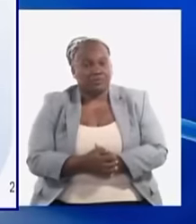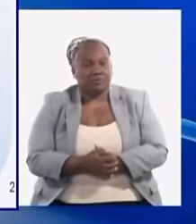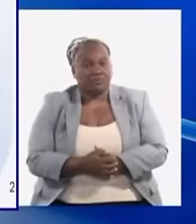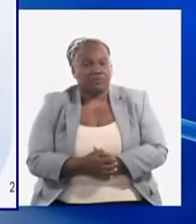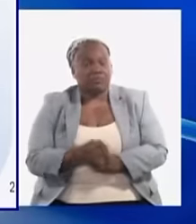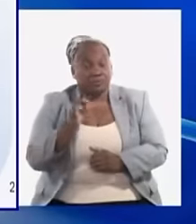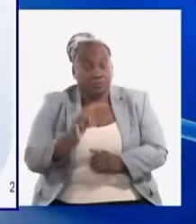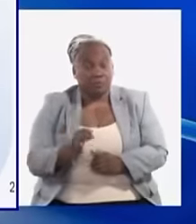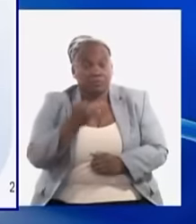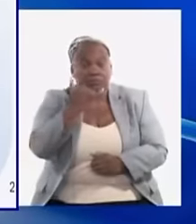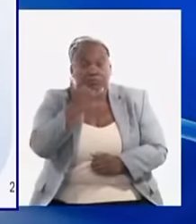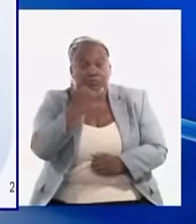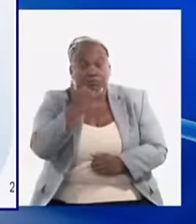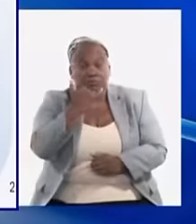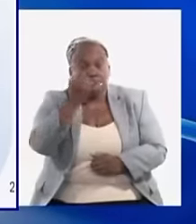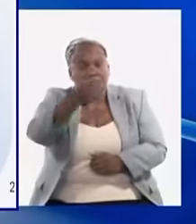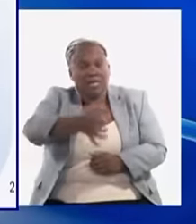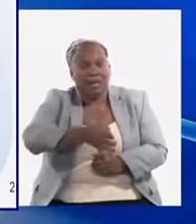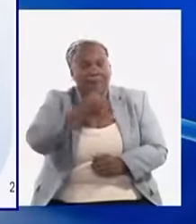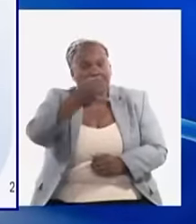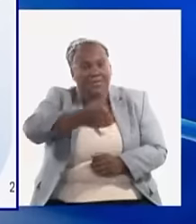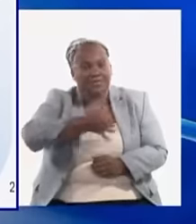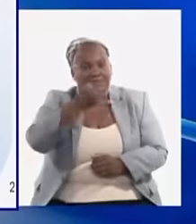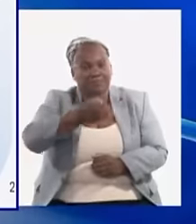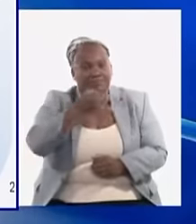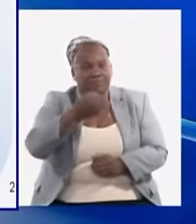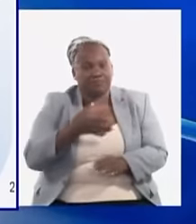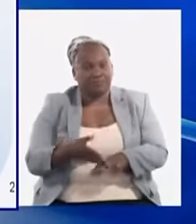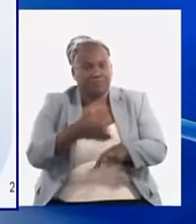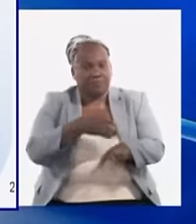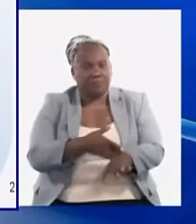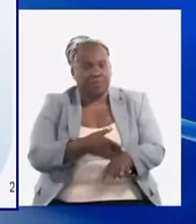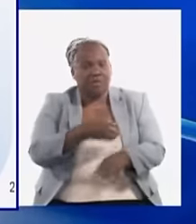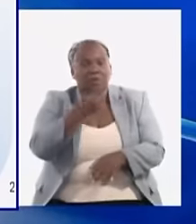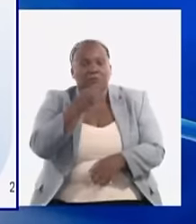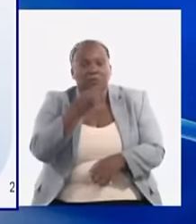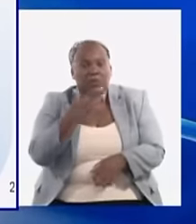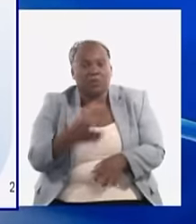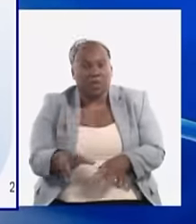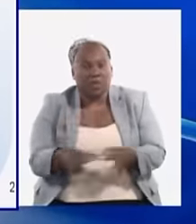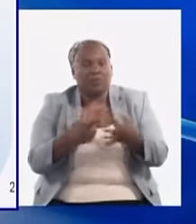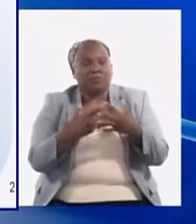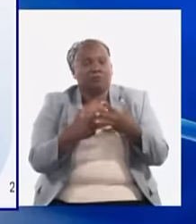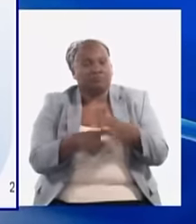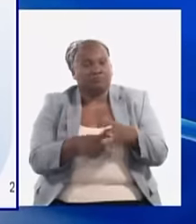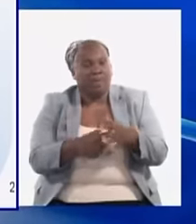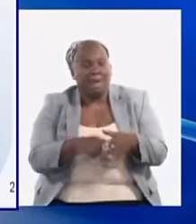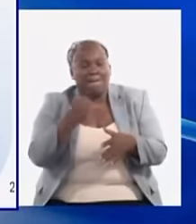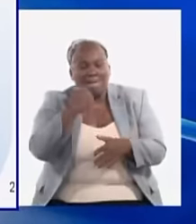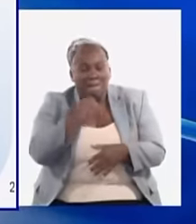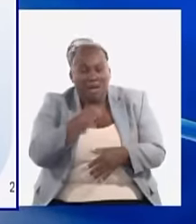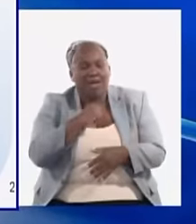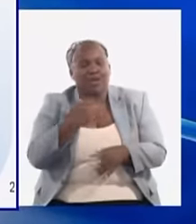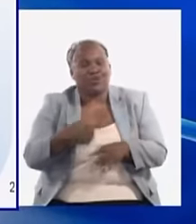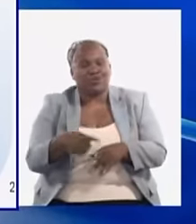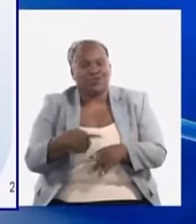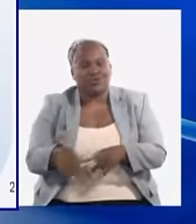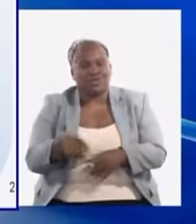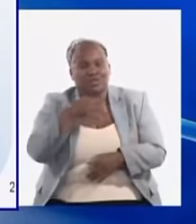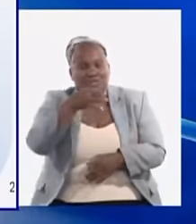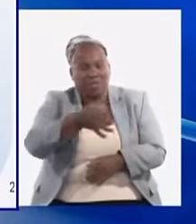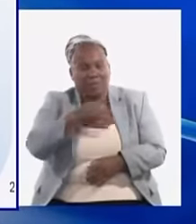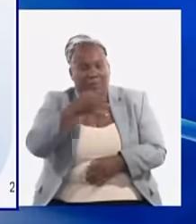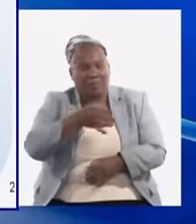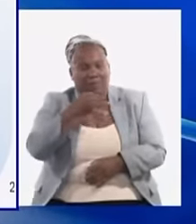inciden, como expresé anteriormente, se pudieron haber hecho mucho más cosas. A ello me referiré